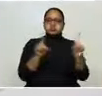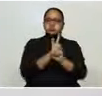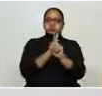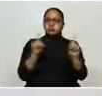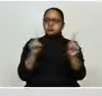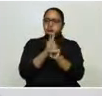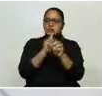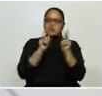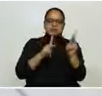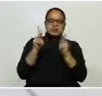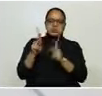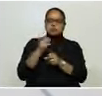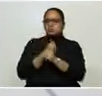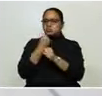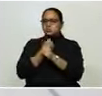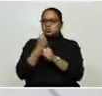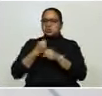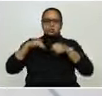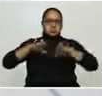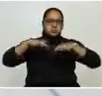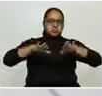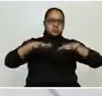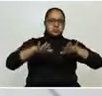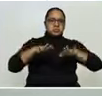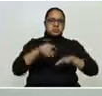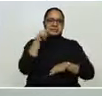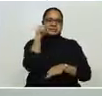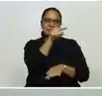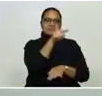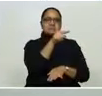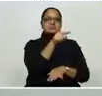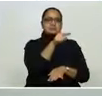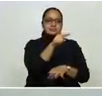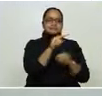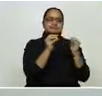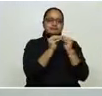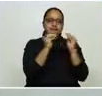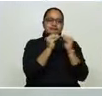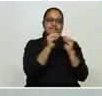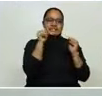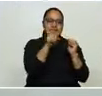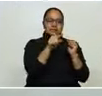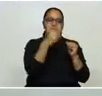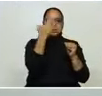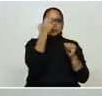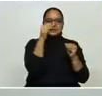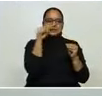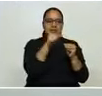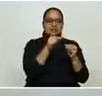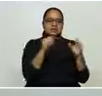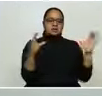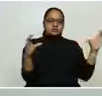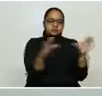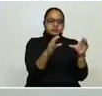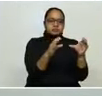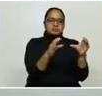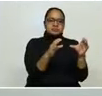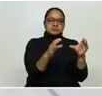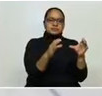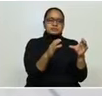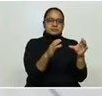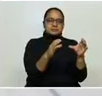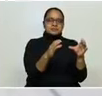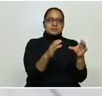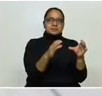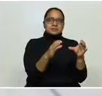personas por las maquilas, en la cual nosotros tenemos que tener mucho cuidado y contener Cortés,